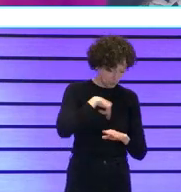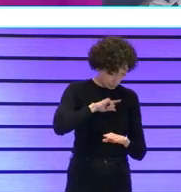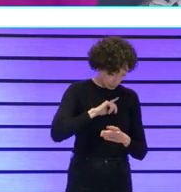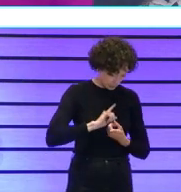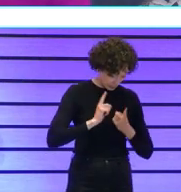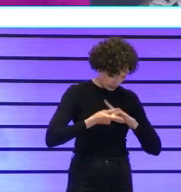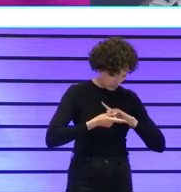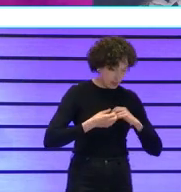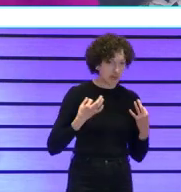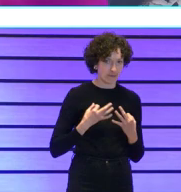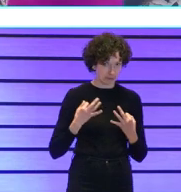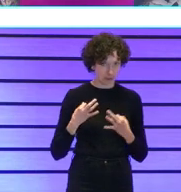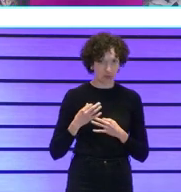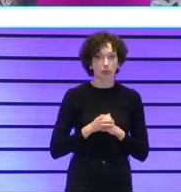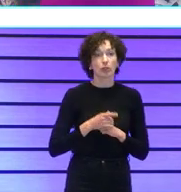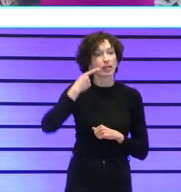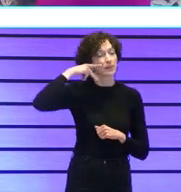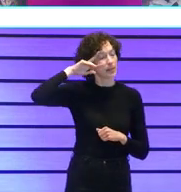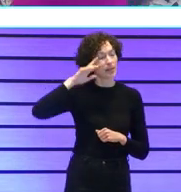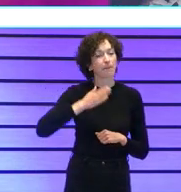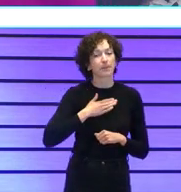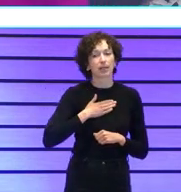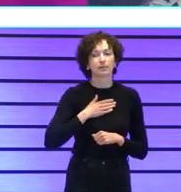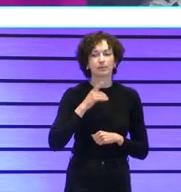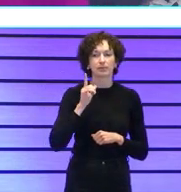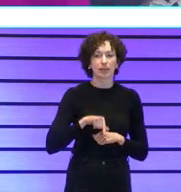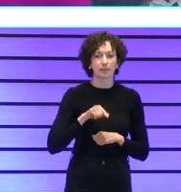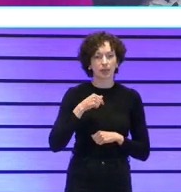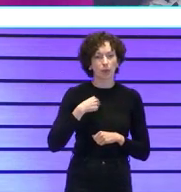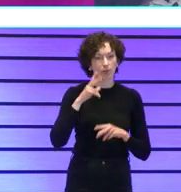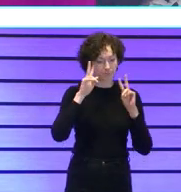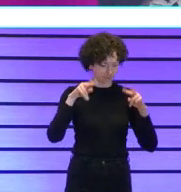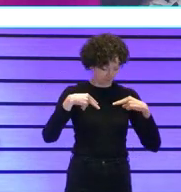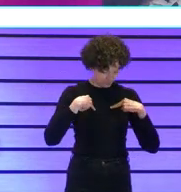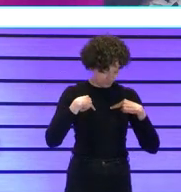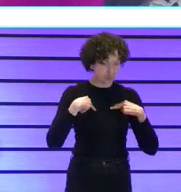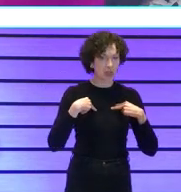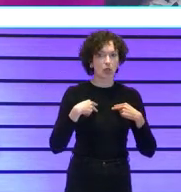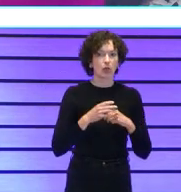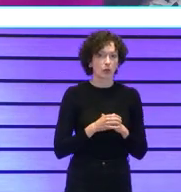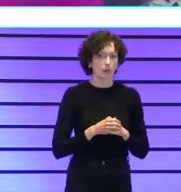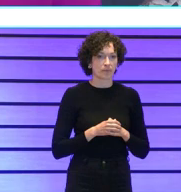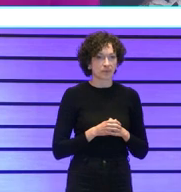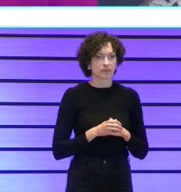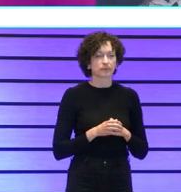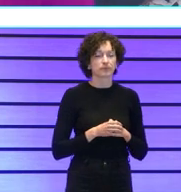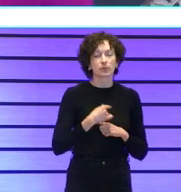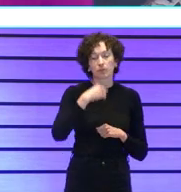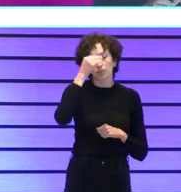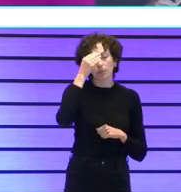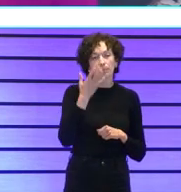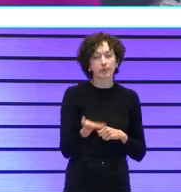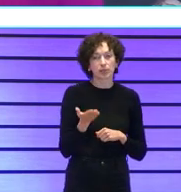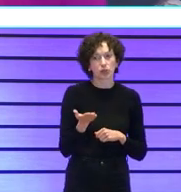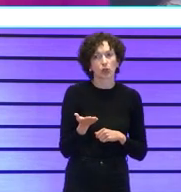mismos entonces yo os puedo decir que mi experiencia también ha sido un viaje hacia mí misma ¿no? esa mirada y creo que es un viaje